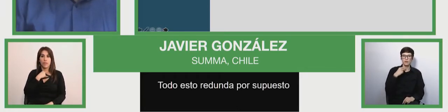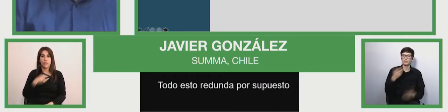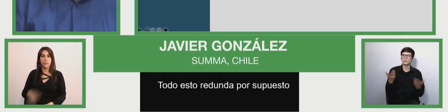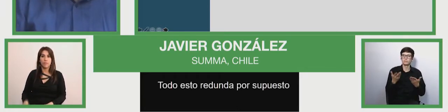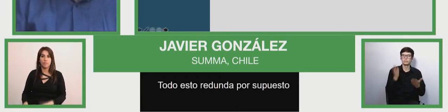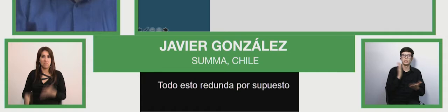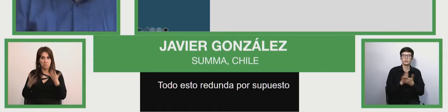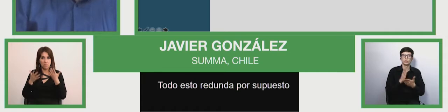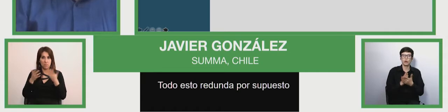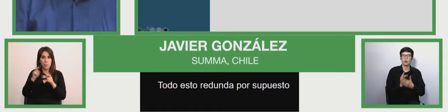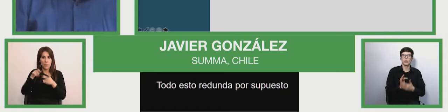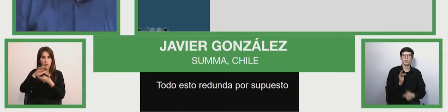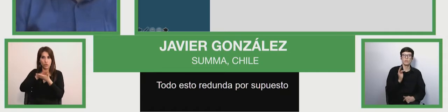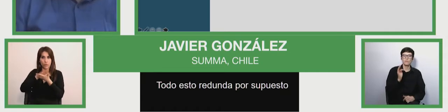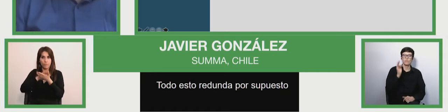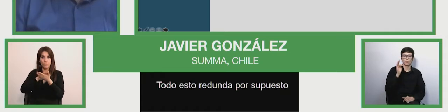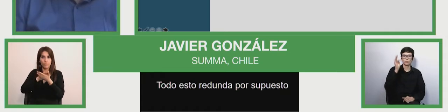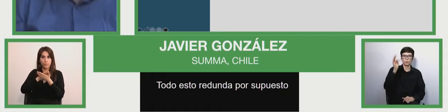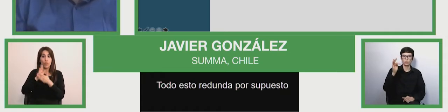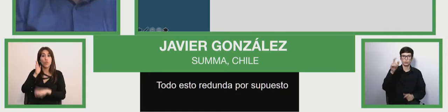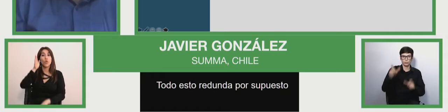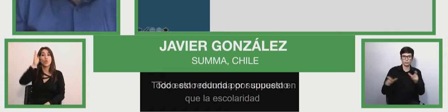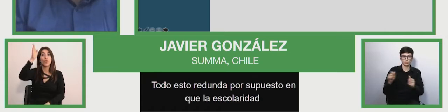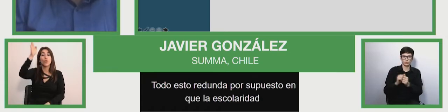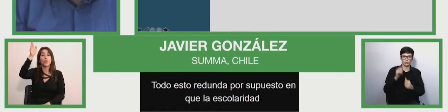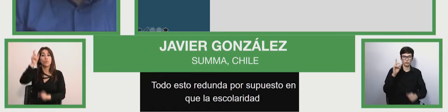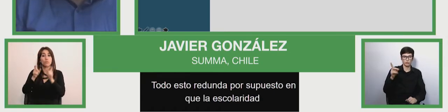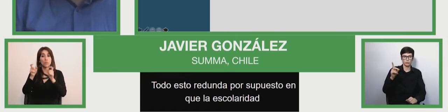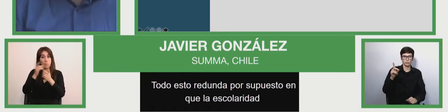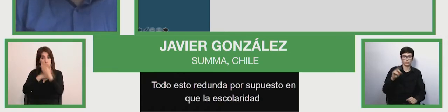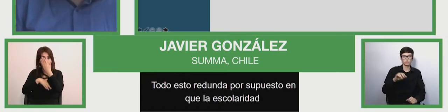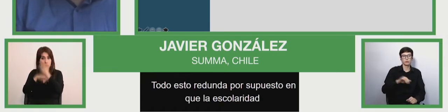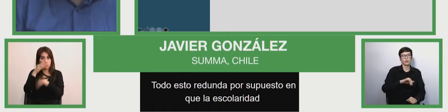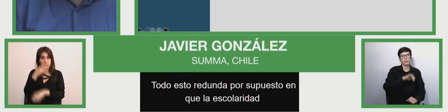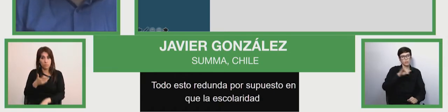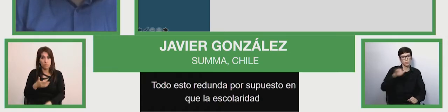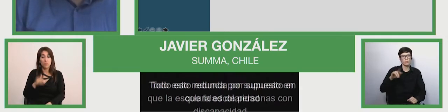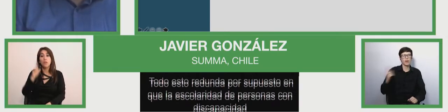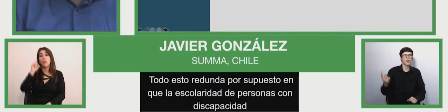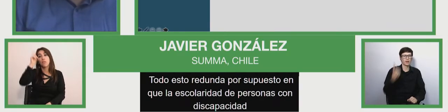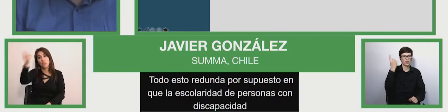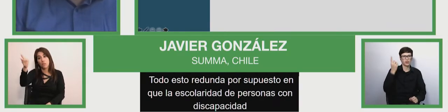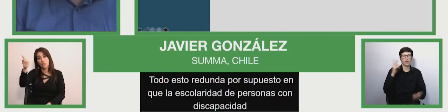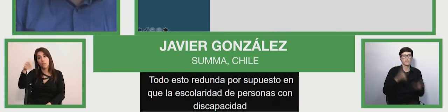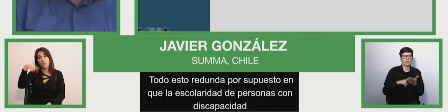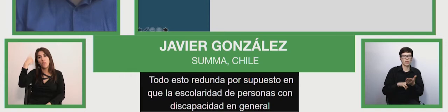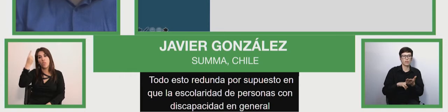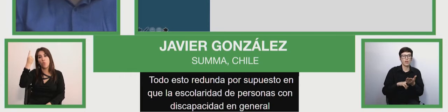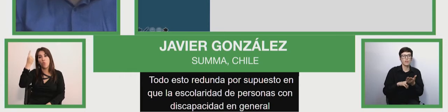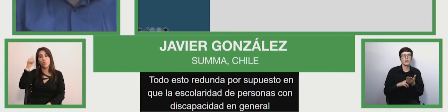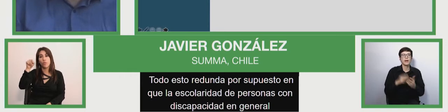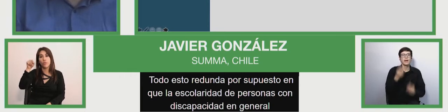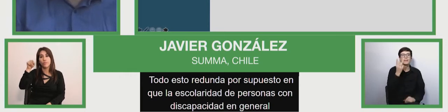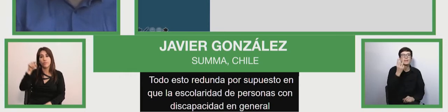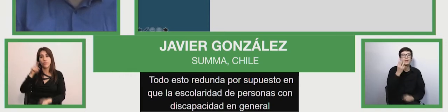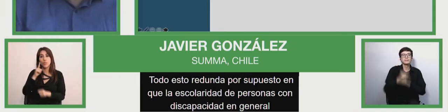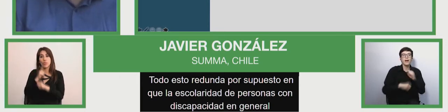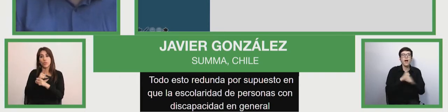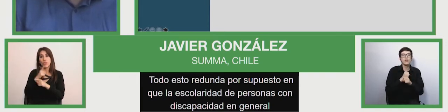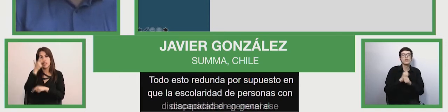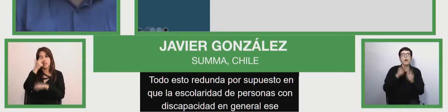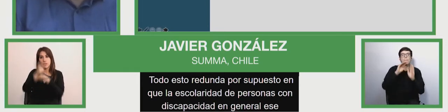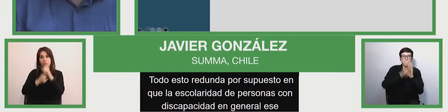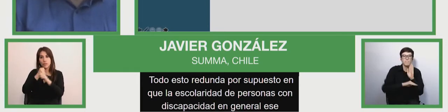la escolaridad, ¿no es cierto?, de personas con discapacidad, en general, es en torno a tres años menos en